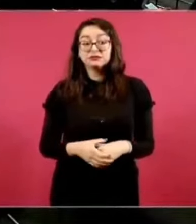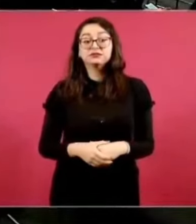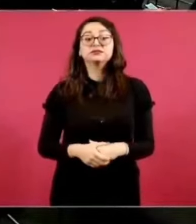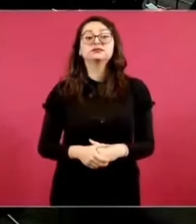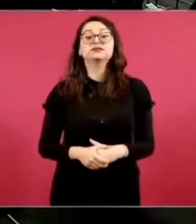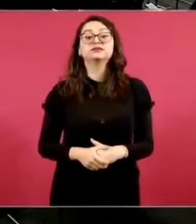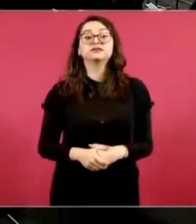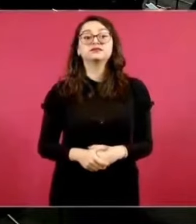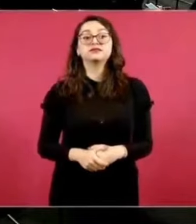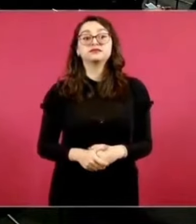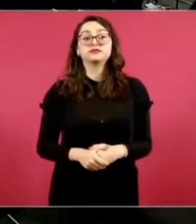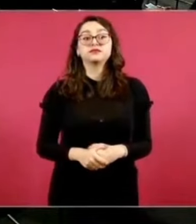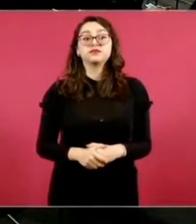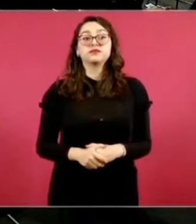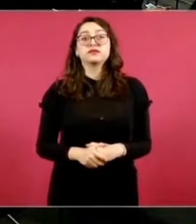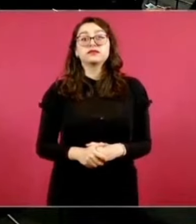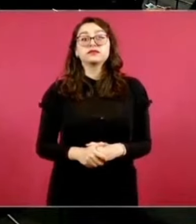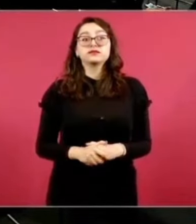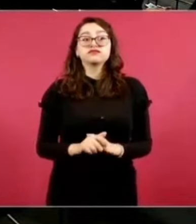hay que triunfar